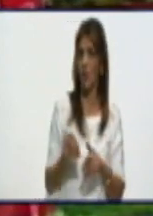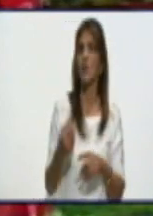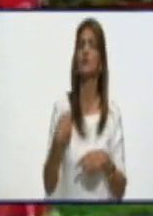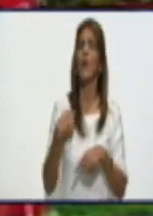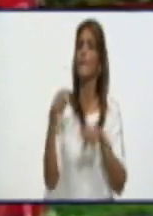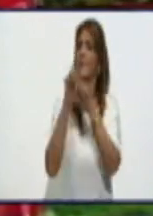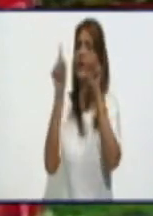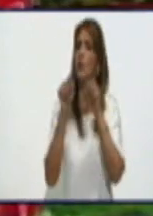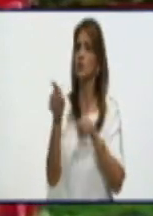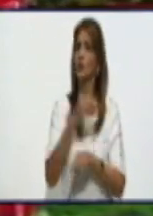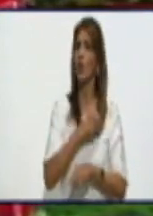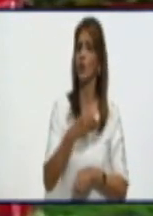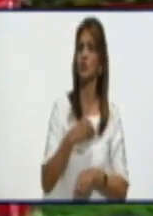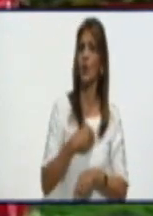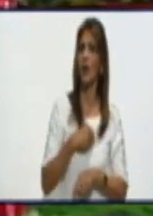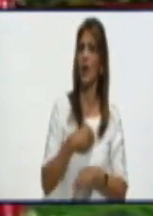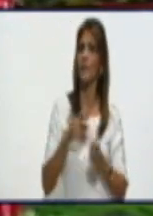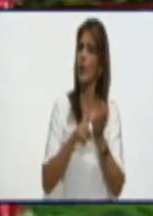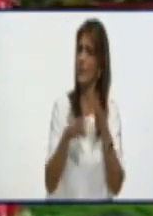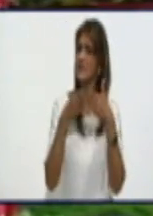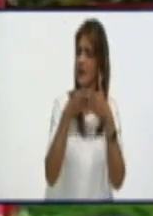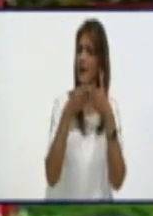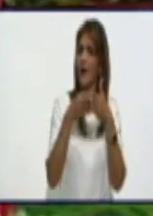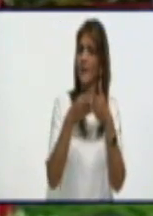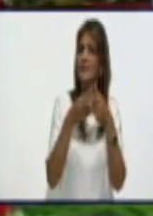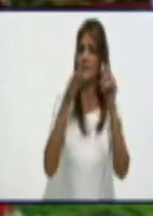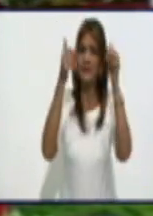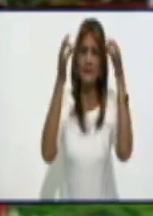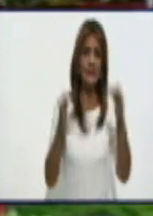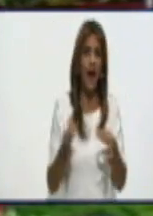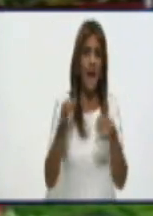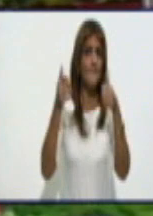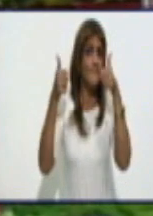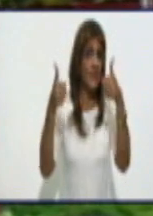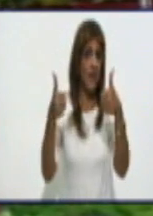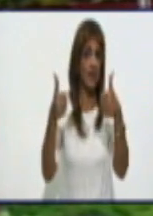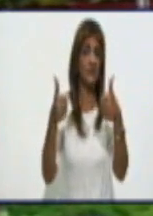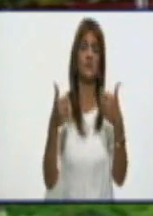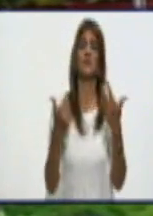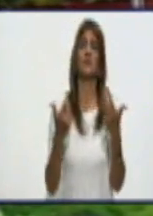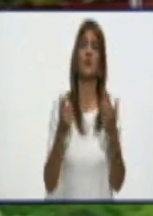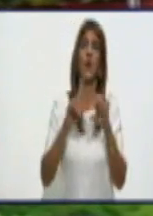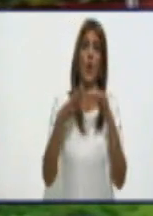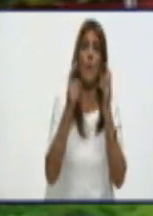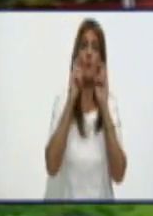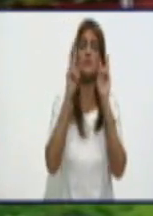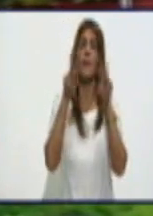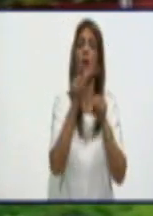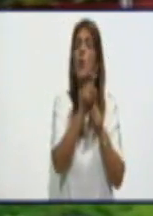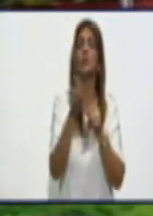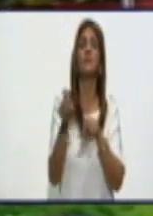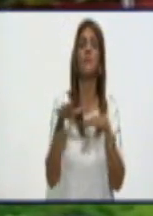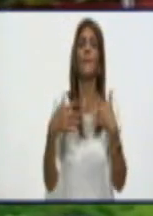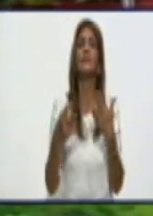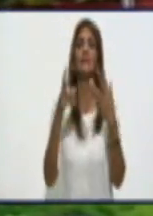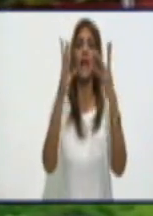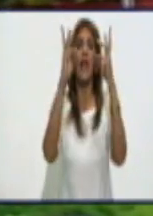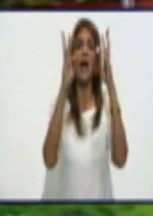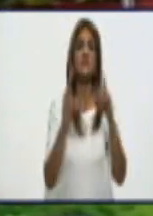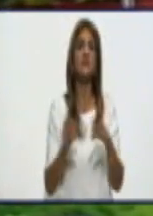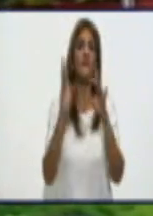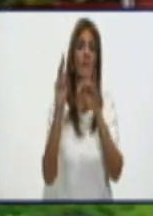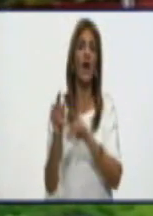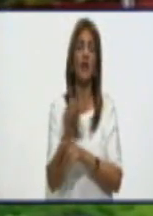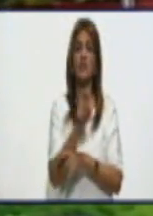tan bien desde el punto de vista epidemiológico como lo han ido reflejando las cifras en las